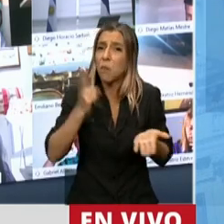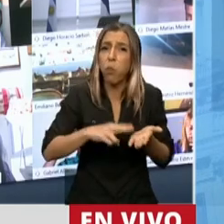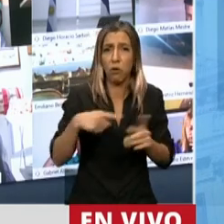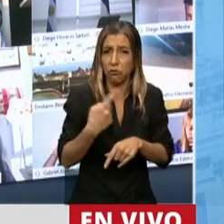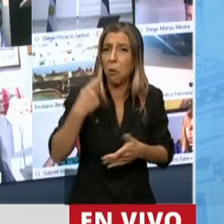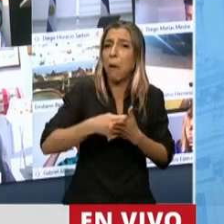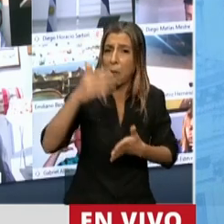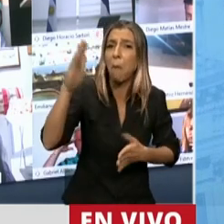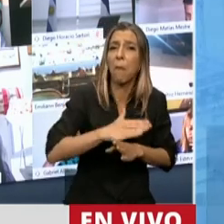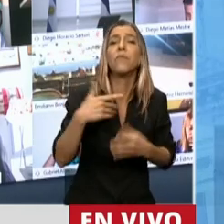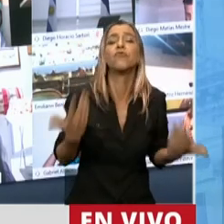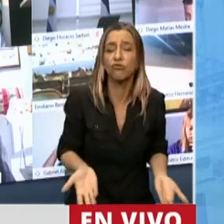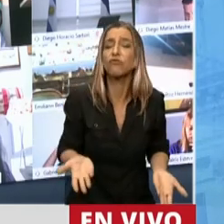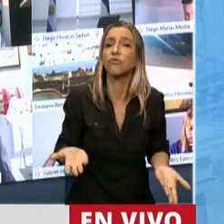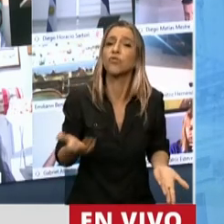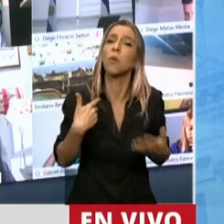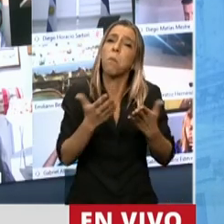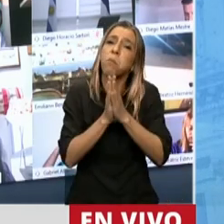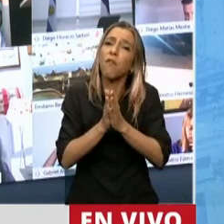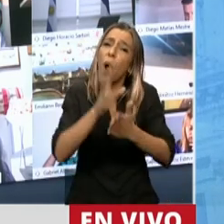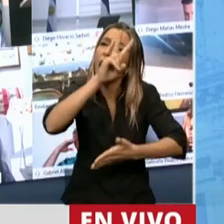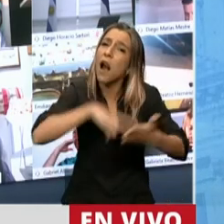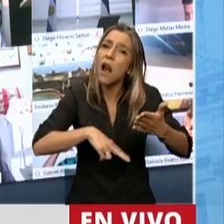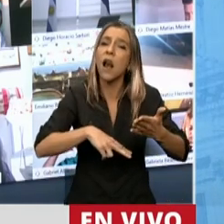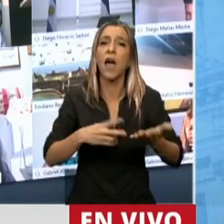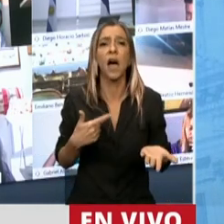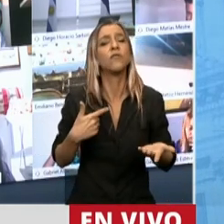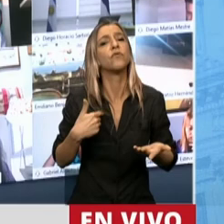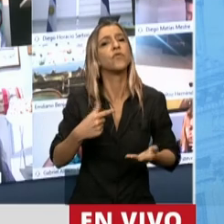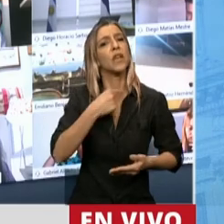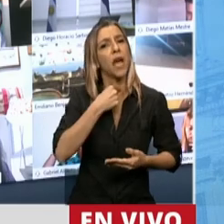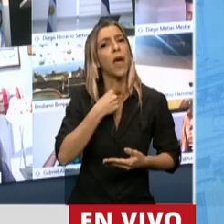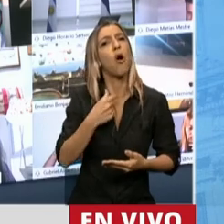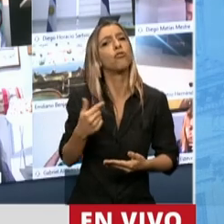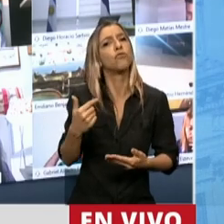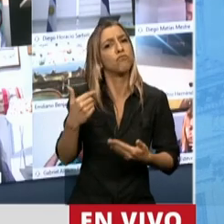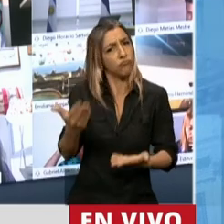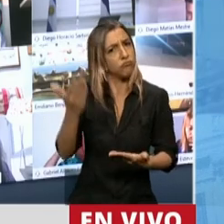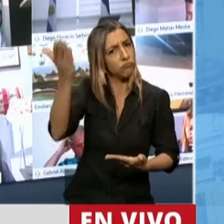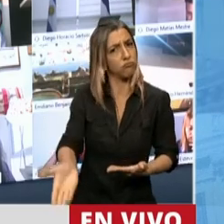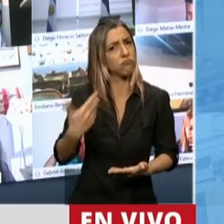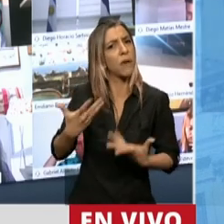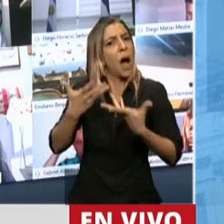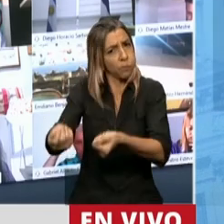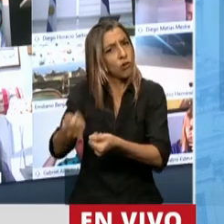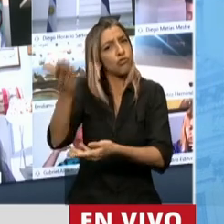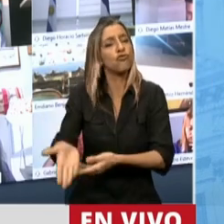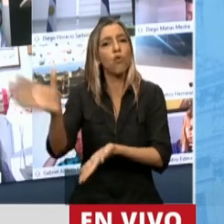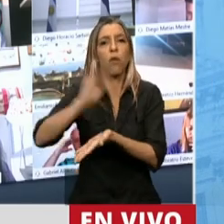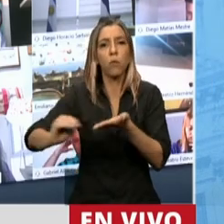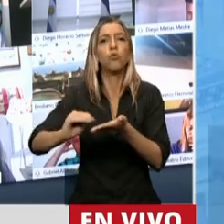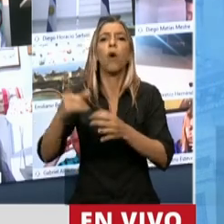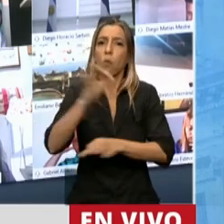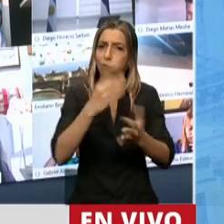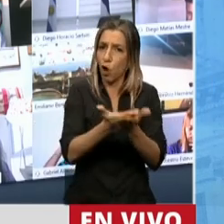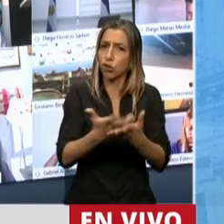reivindicamos la tarea de este excelente diputado y el proyecto que va a presentar para que sea tratado a futuro.